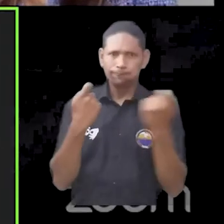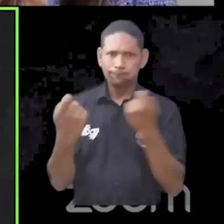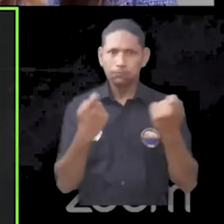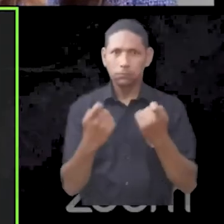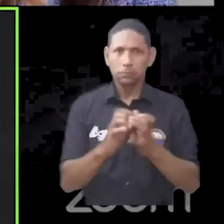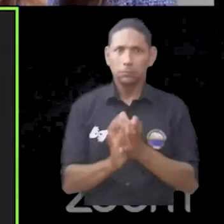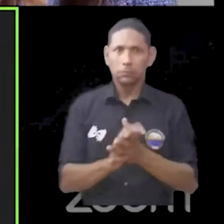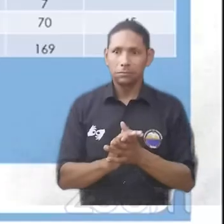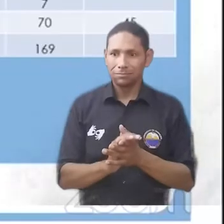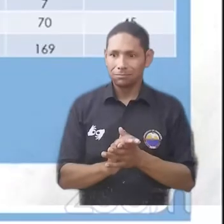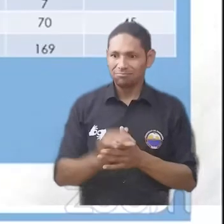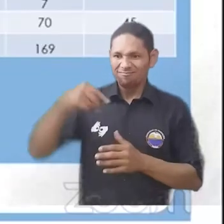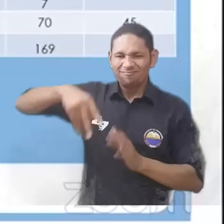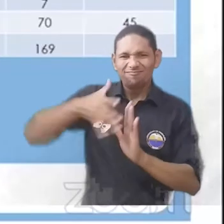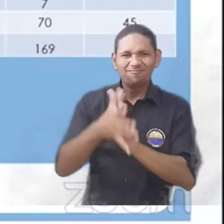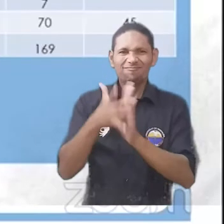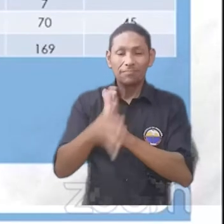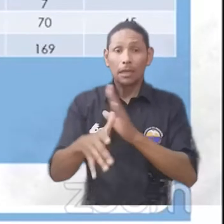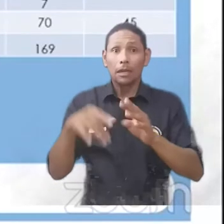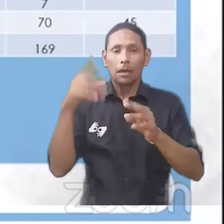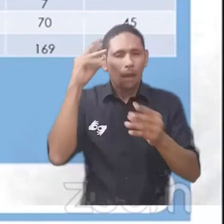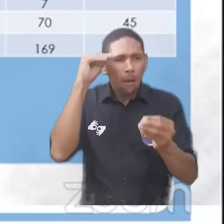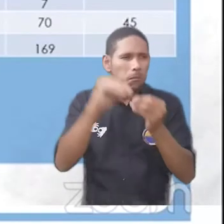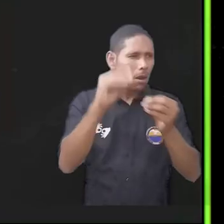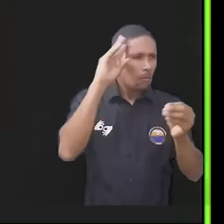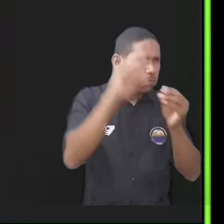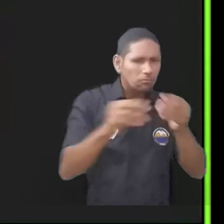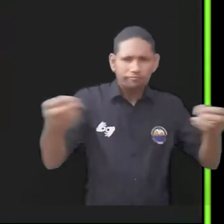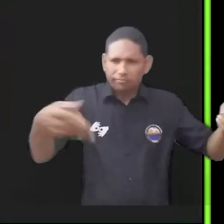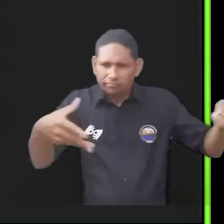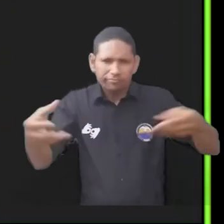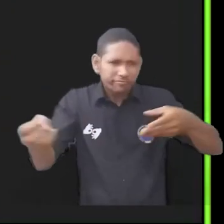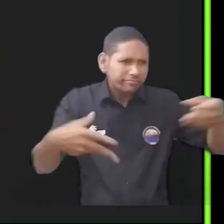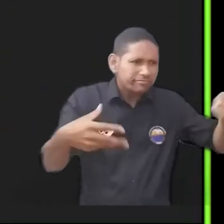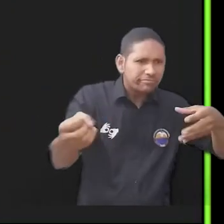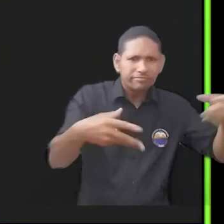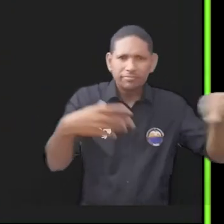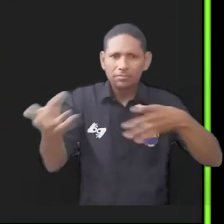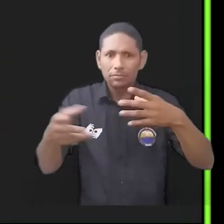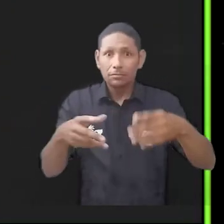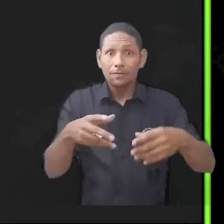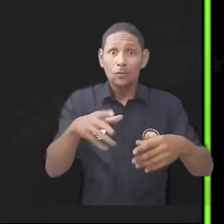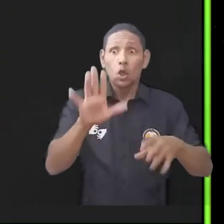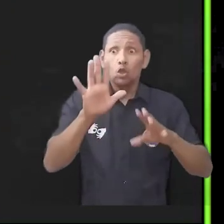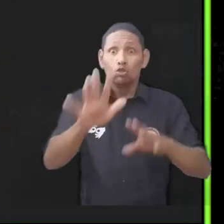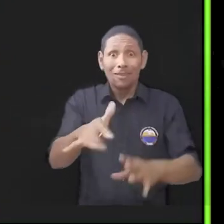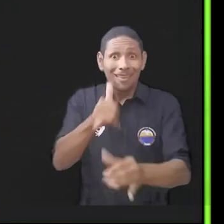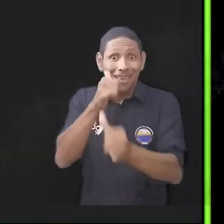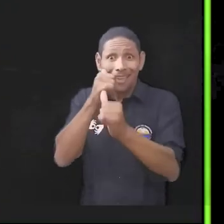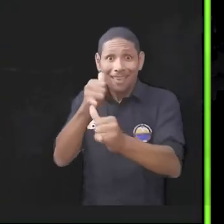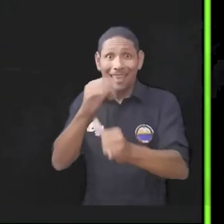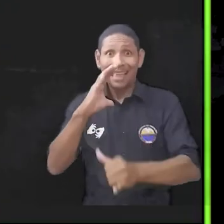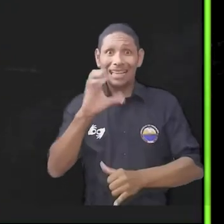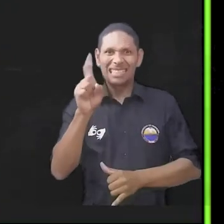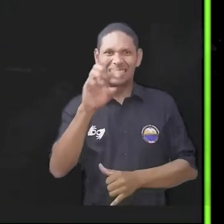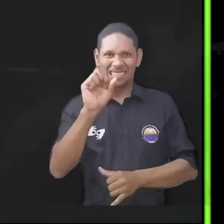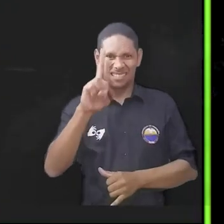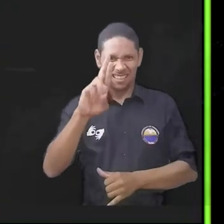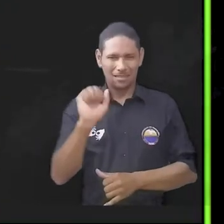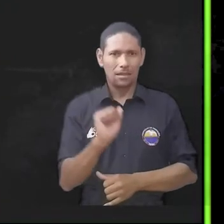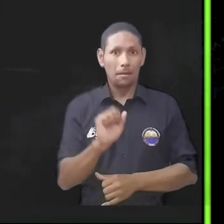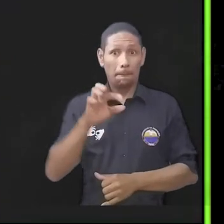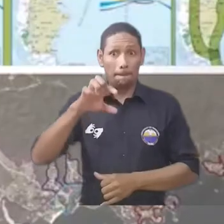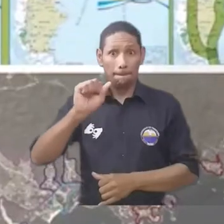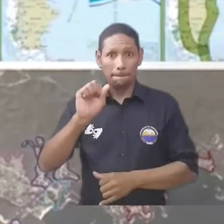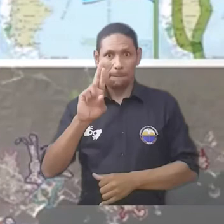la generación de importantes aportes y conclusiones a través del ingeniero magíster César Andrés Barros de la Rosa, grabado de la institución,